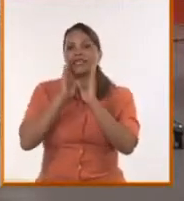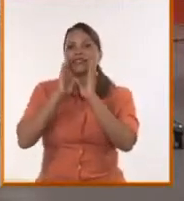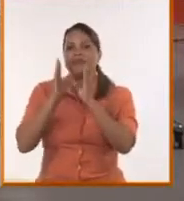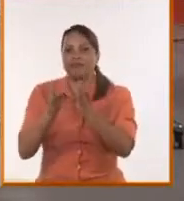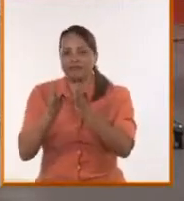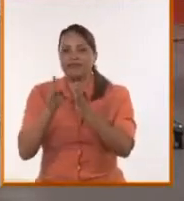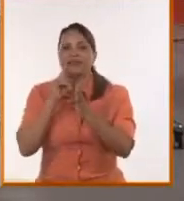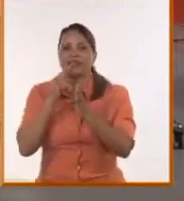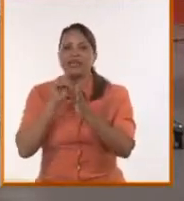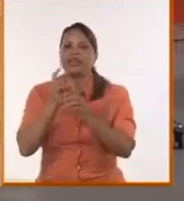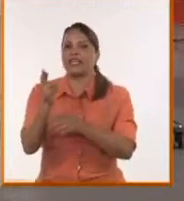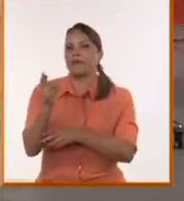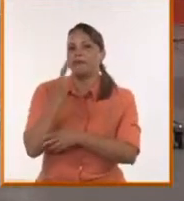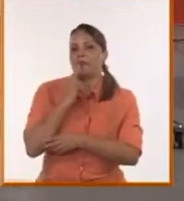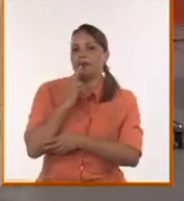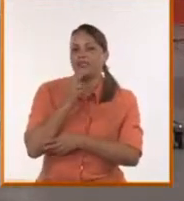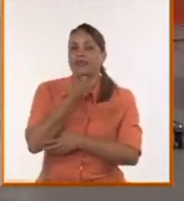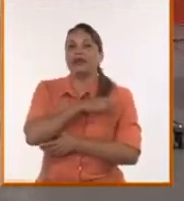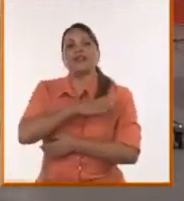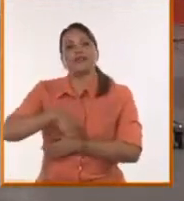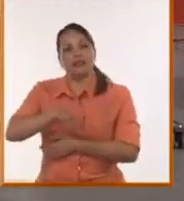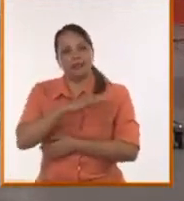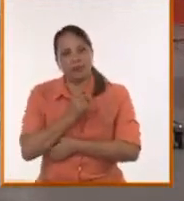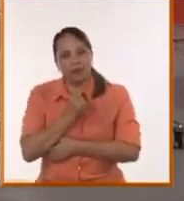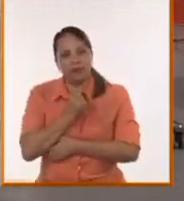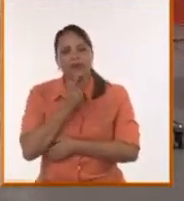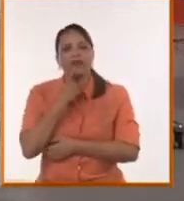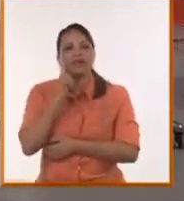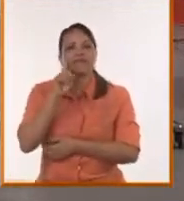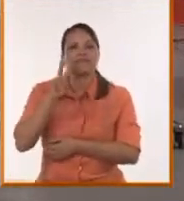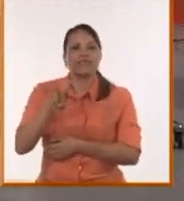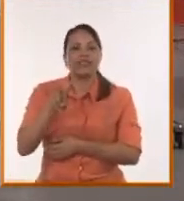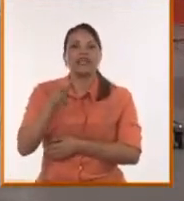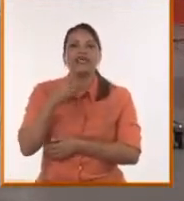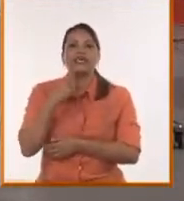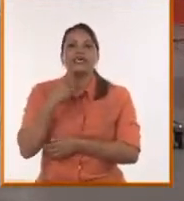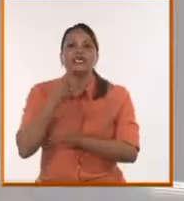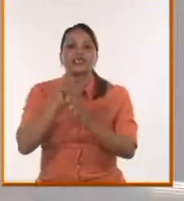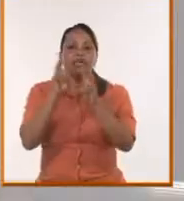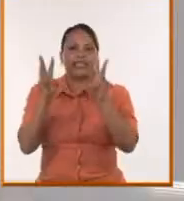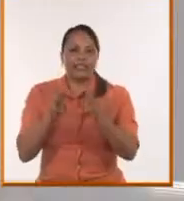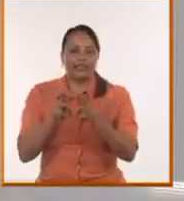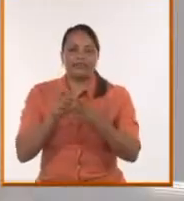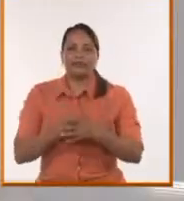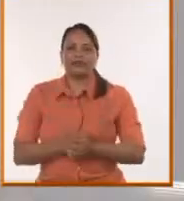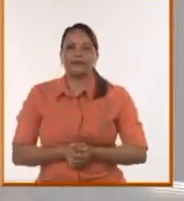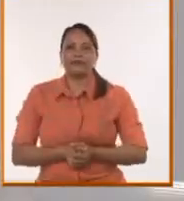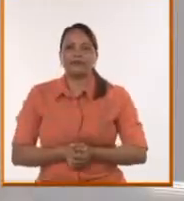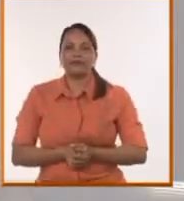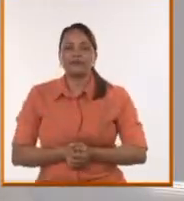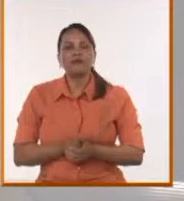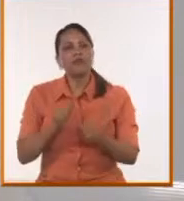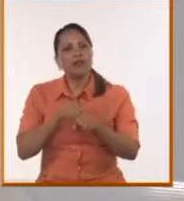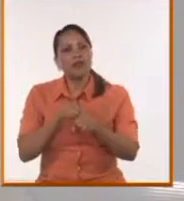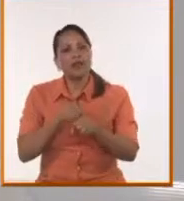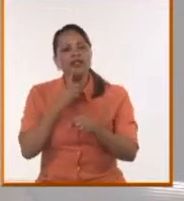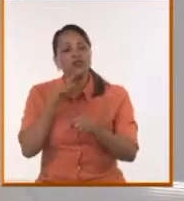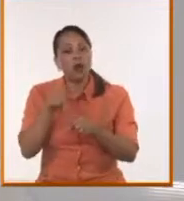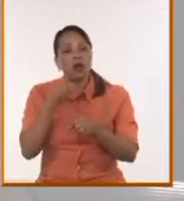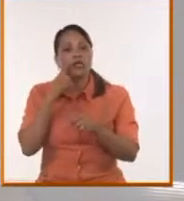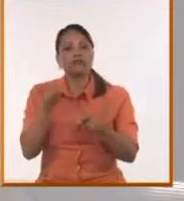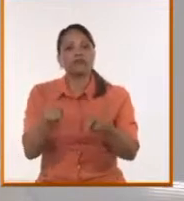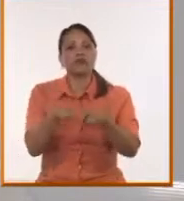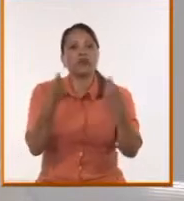respuestas e interacciones de un pueblo que está muy al pendiente de la agenda. Entonces, digamos que en ese sentido hay una ruptura